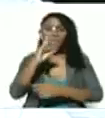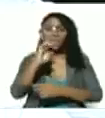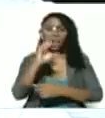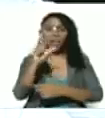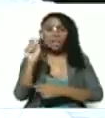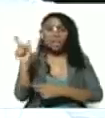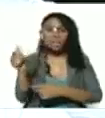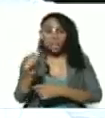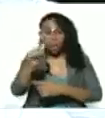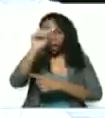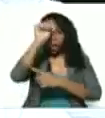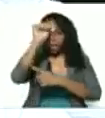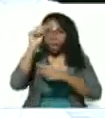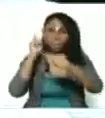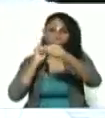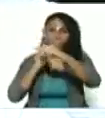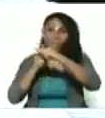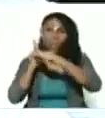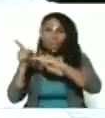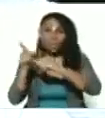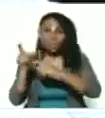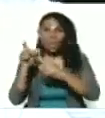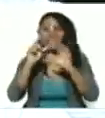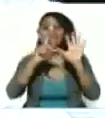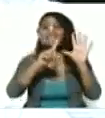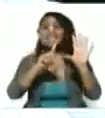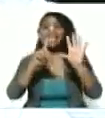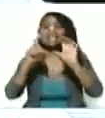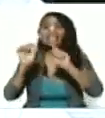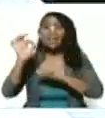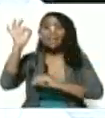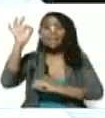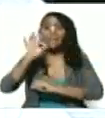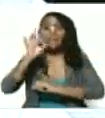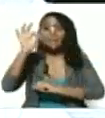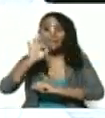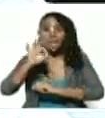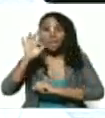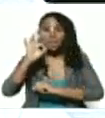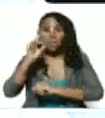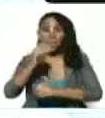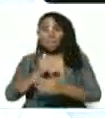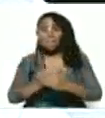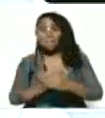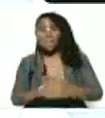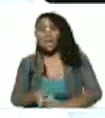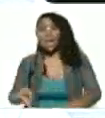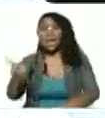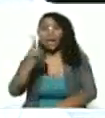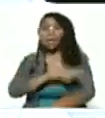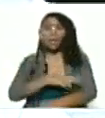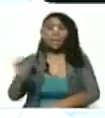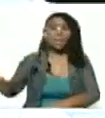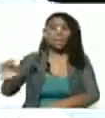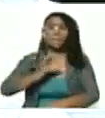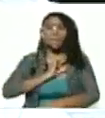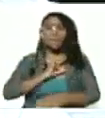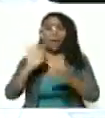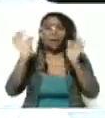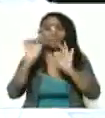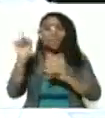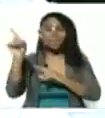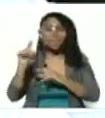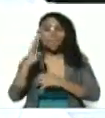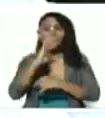la india por primera vez identificada es 60% de mayor contagio en comparación con la variante británica que